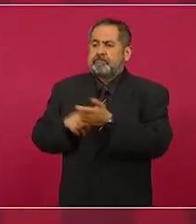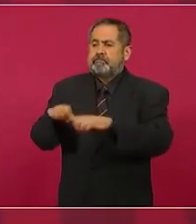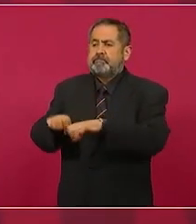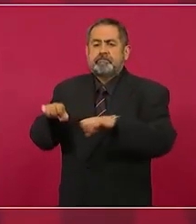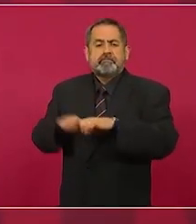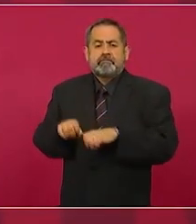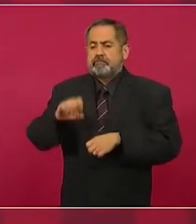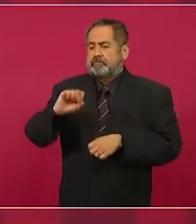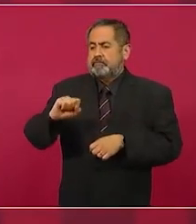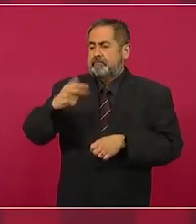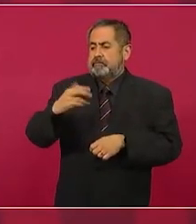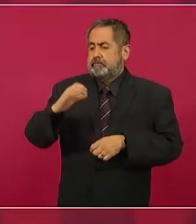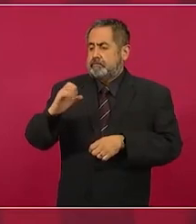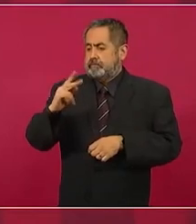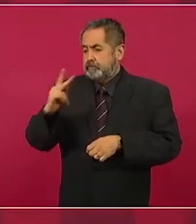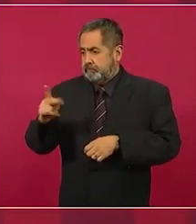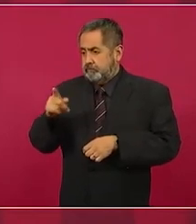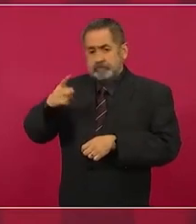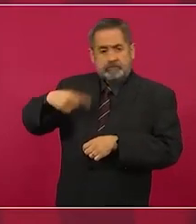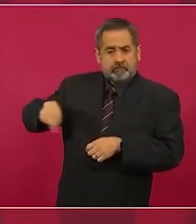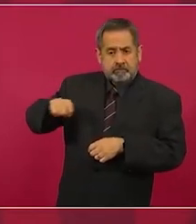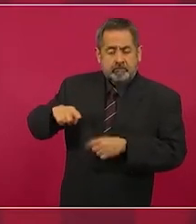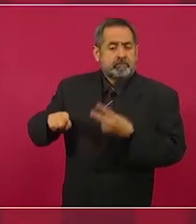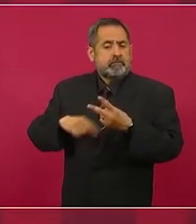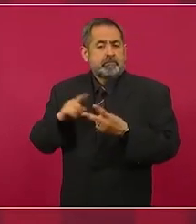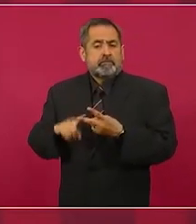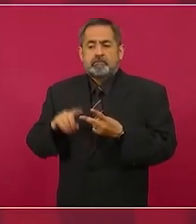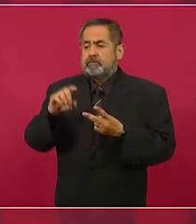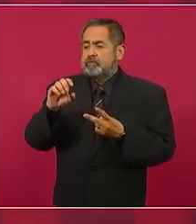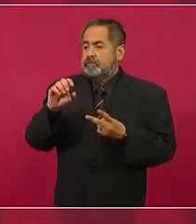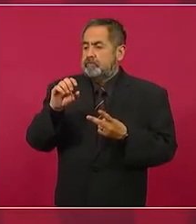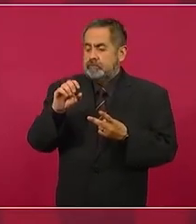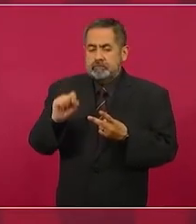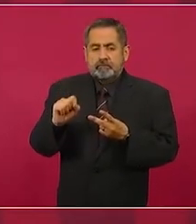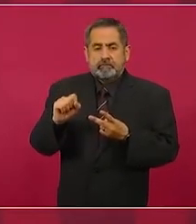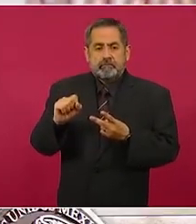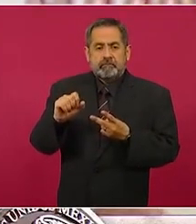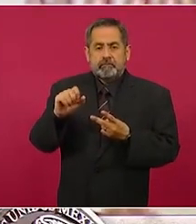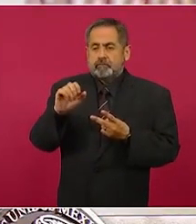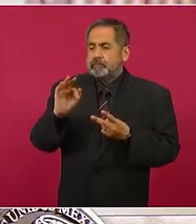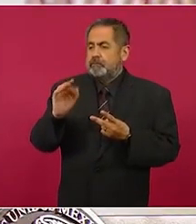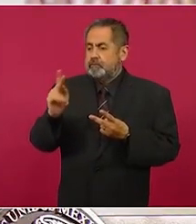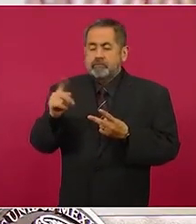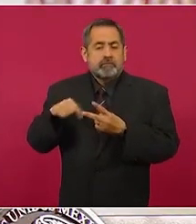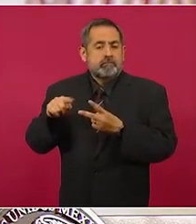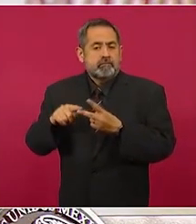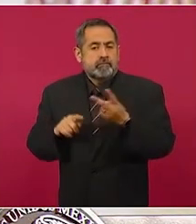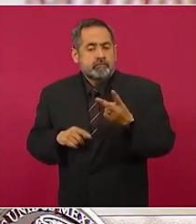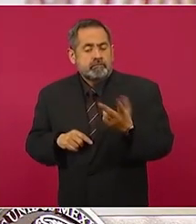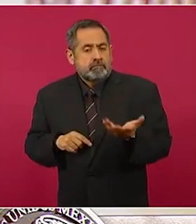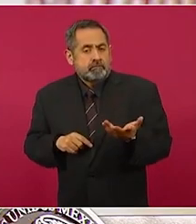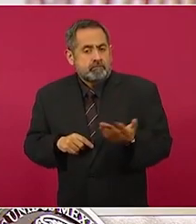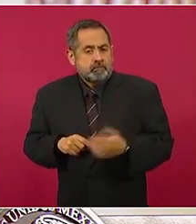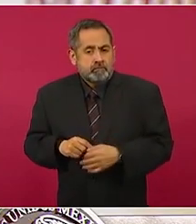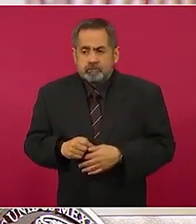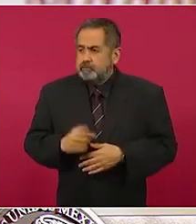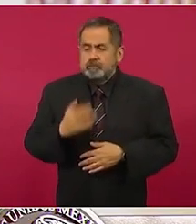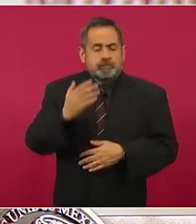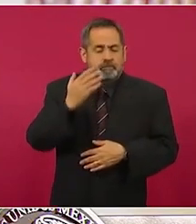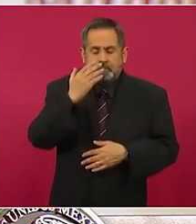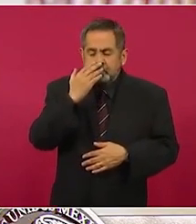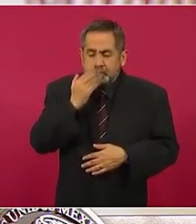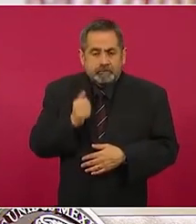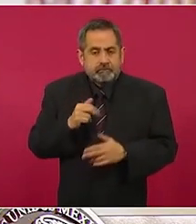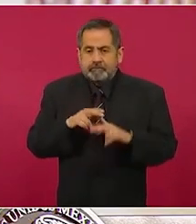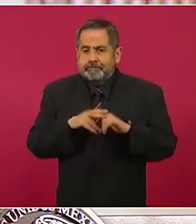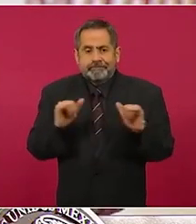de trabajo y el secretario de la Función Pública. No hay margen